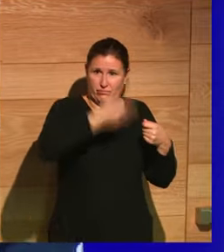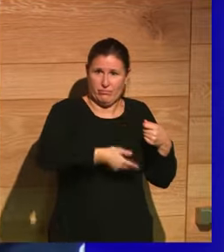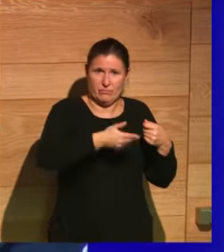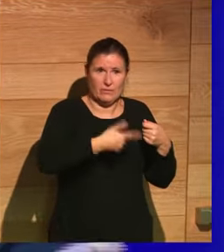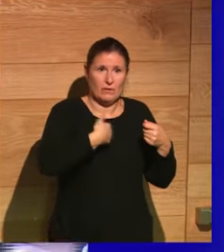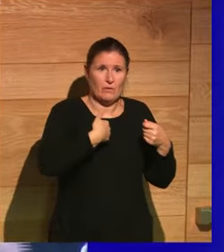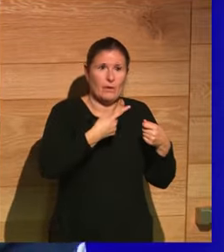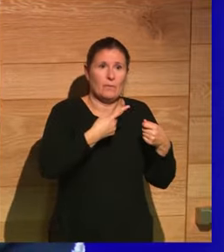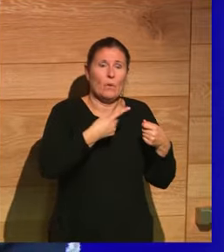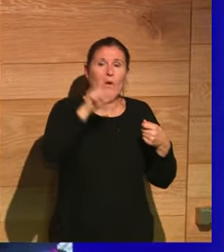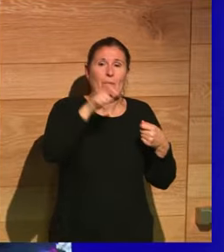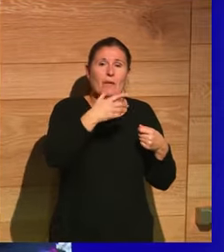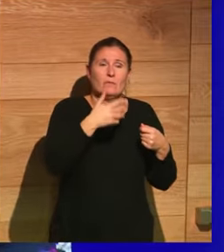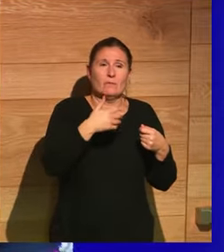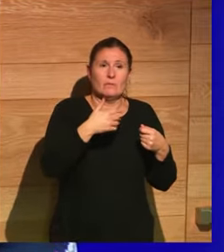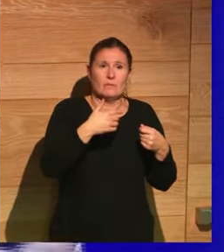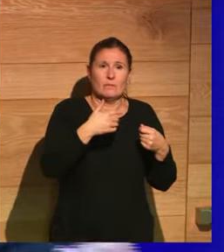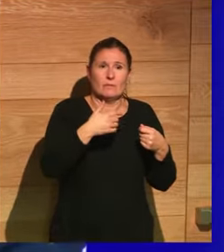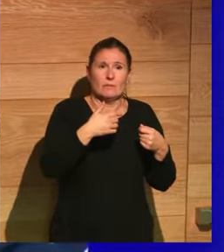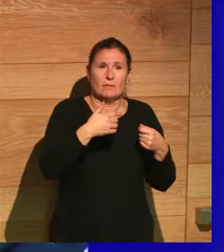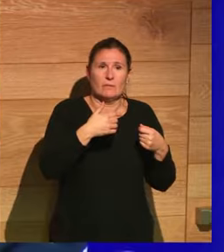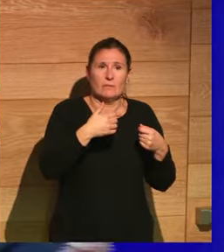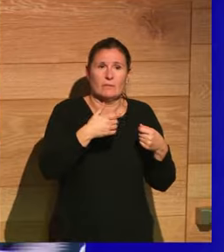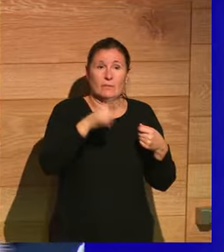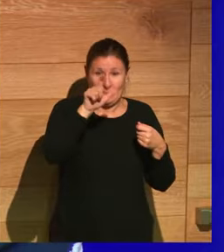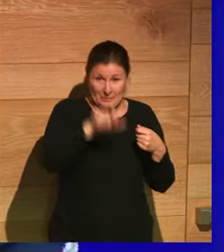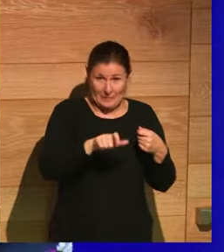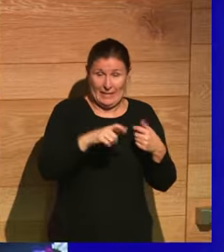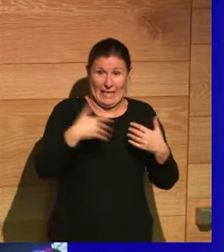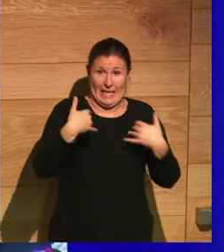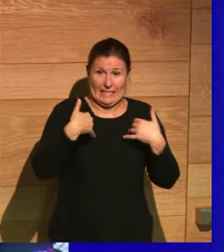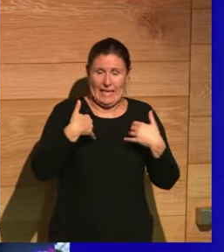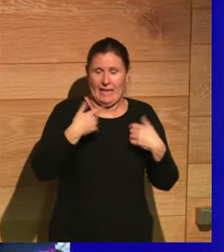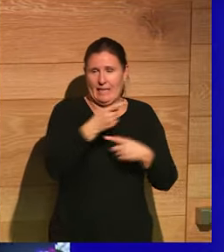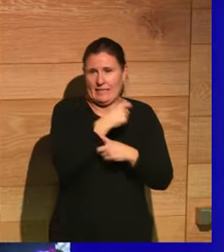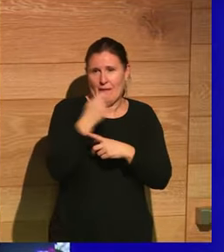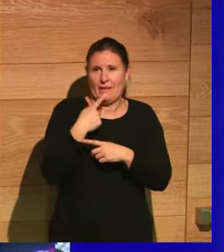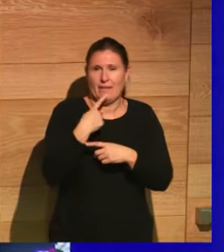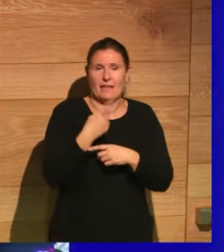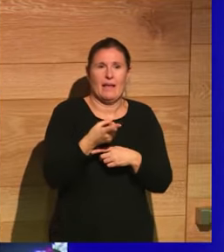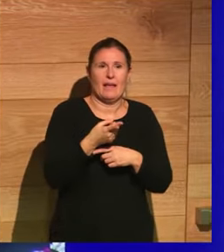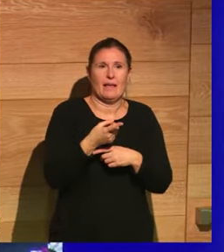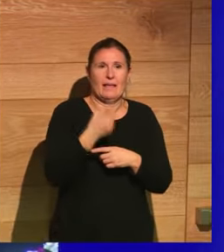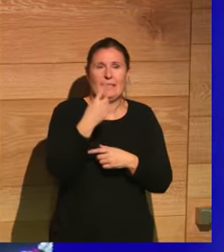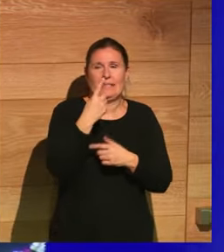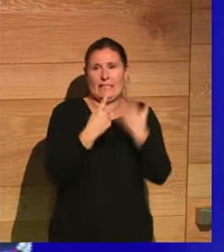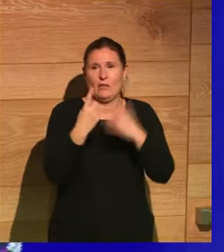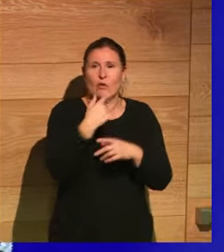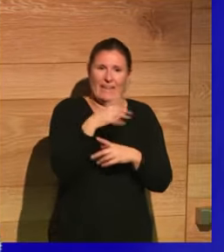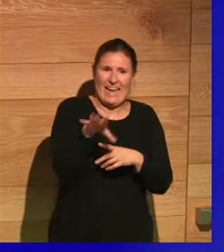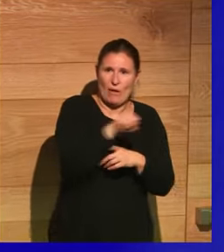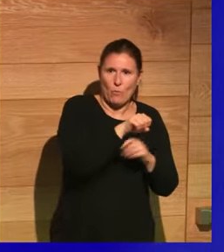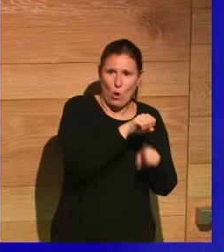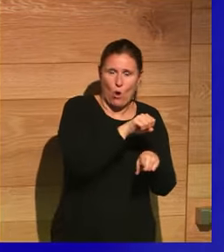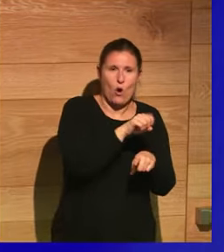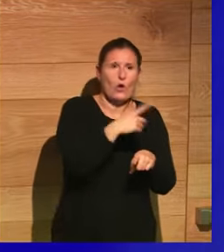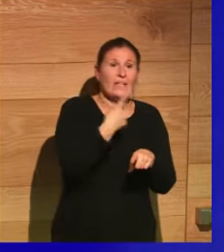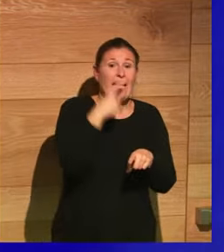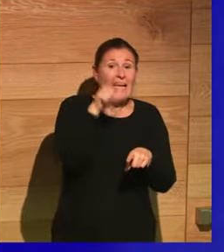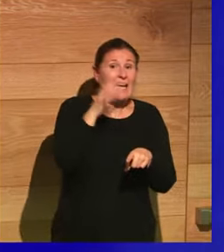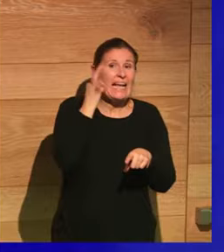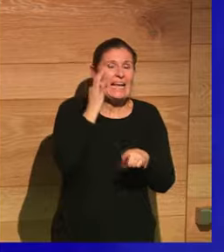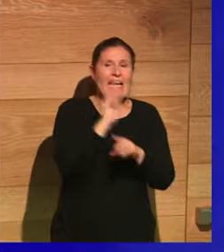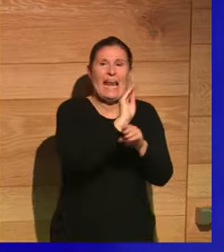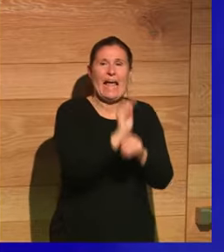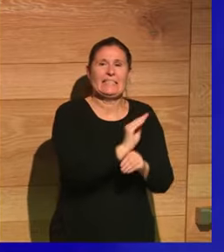fue comprar una esclava que decía que tenía 161 años, estamos en 1835, Estados Unidos, y que él decía que había sido la